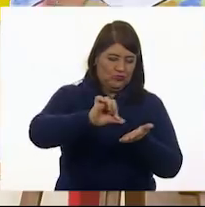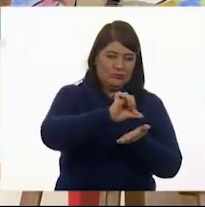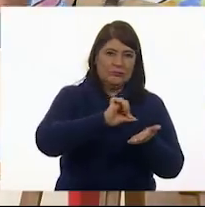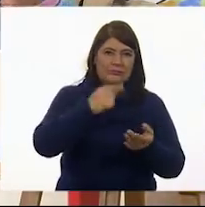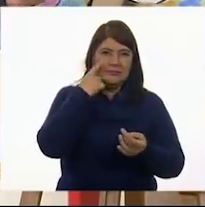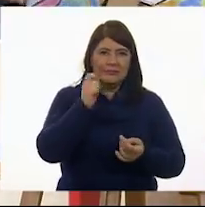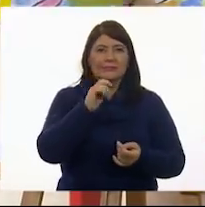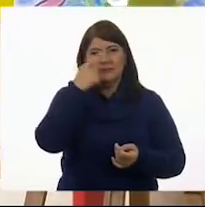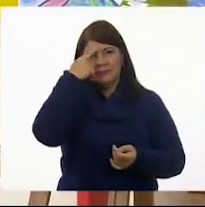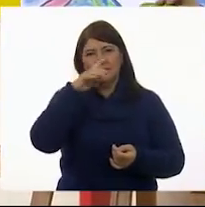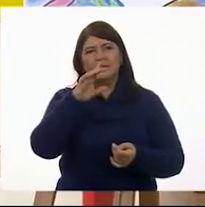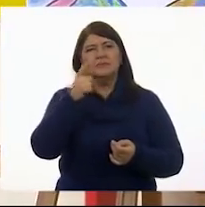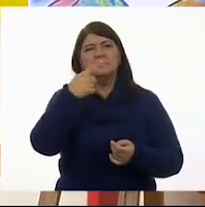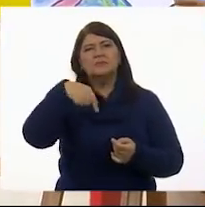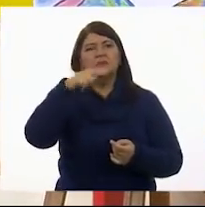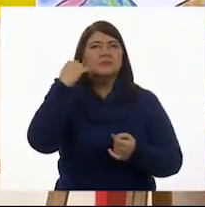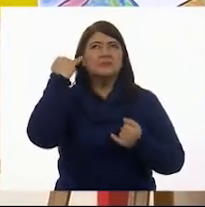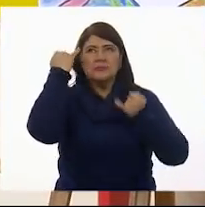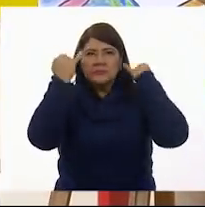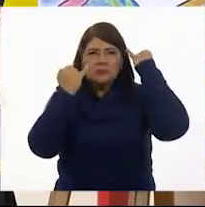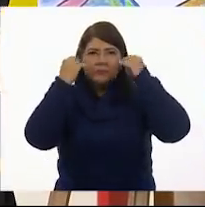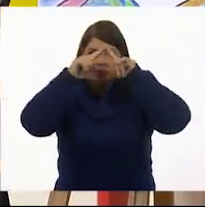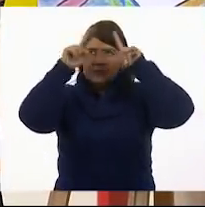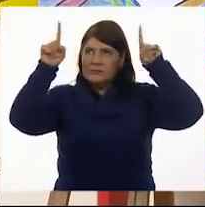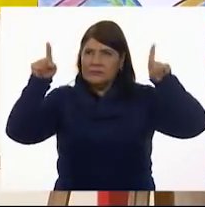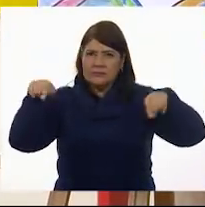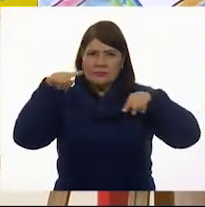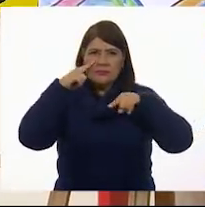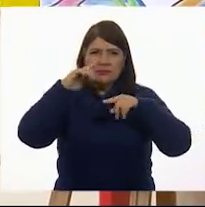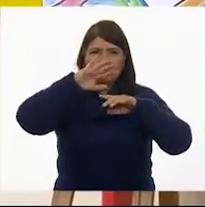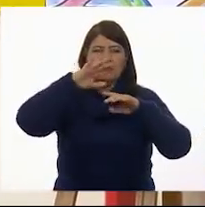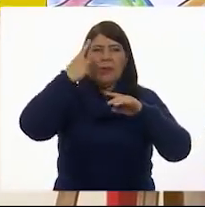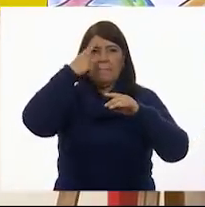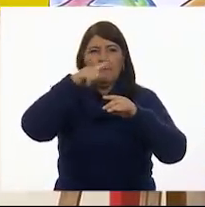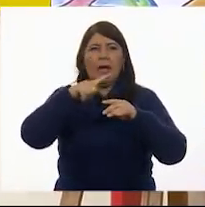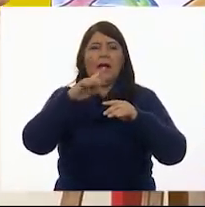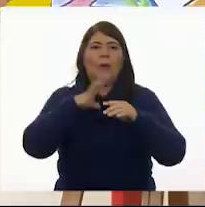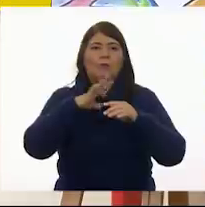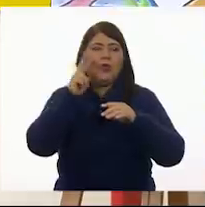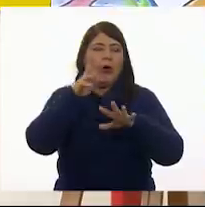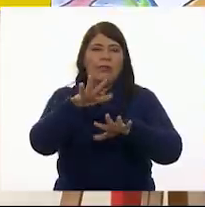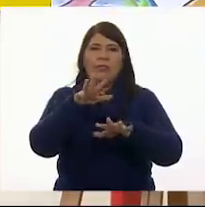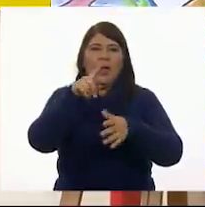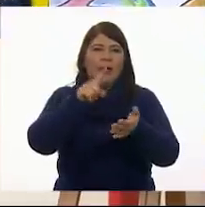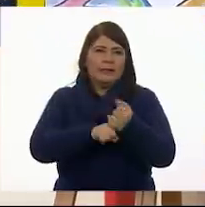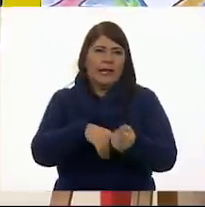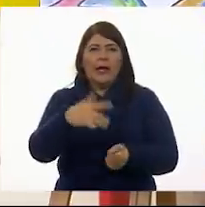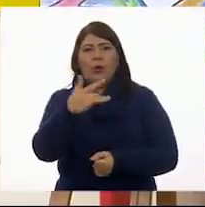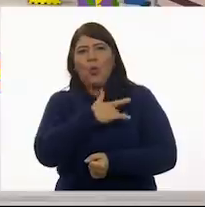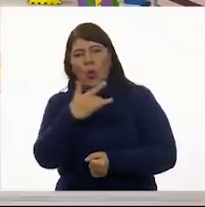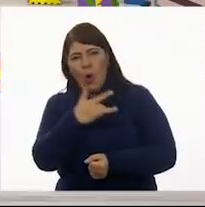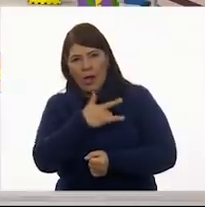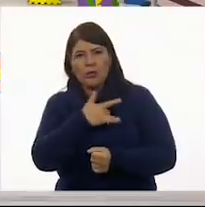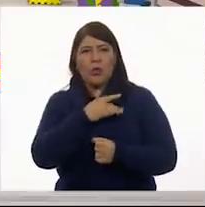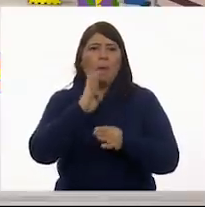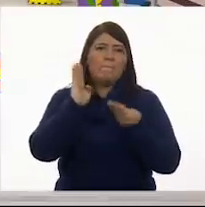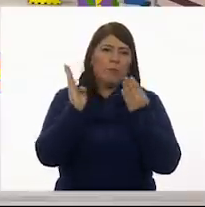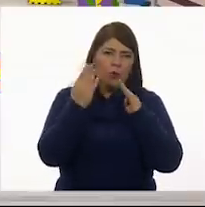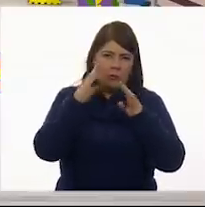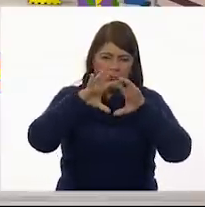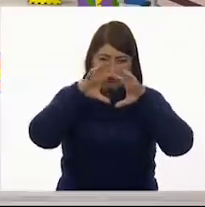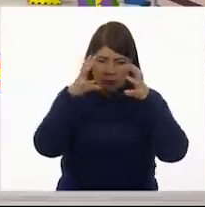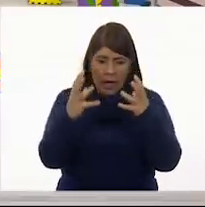Una sugerencia podría ser alrededor de nuestra obra para que no tape nuestro corazón, nuestro mundo.